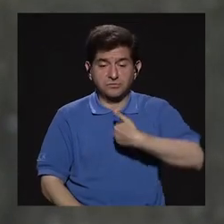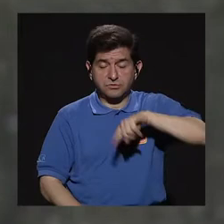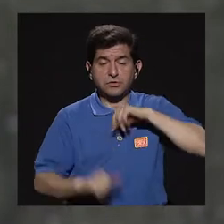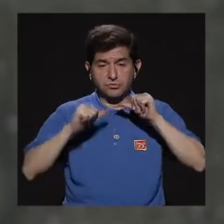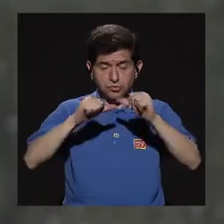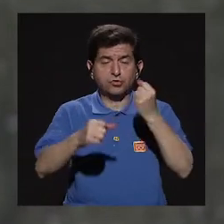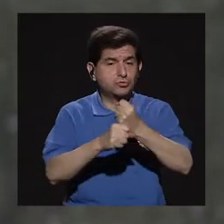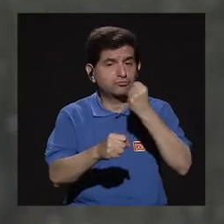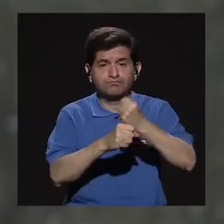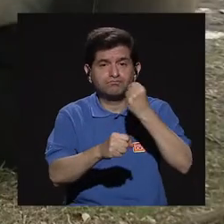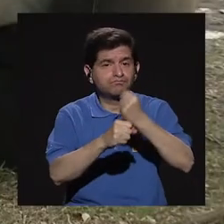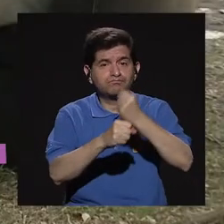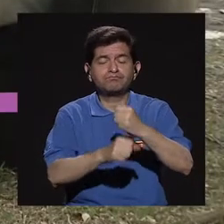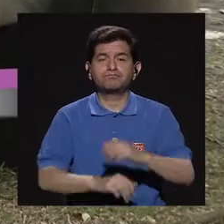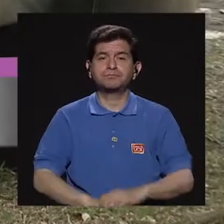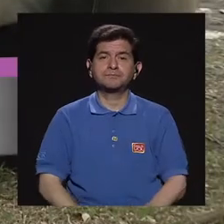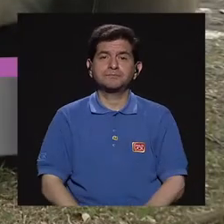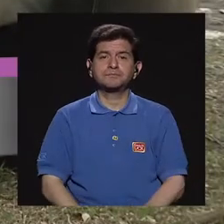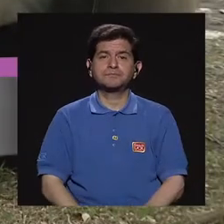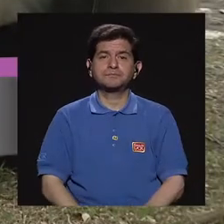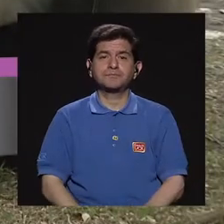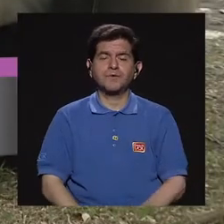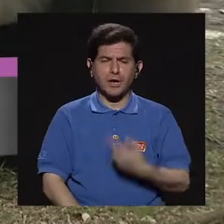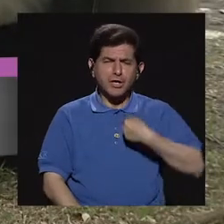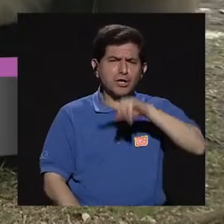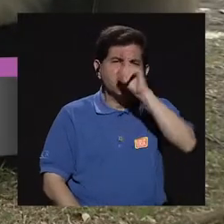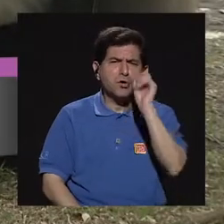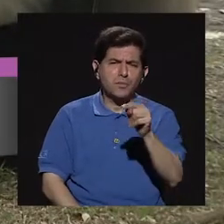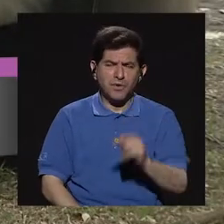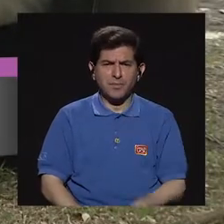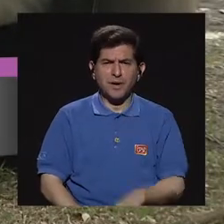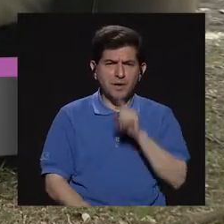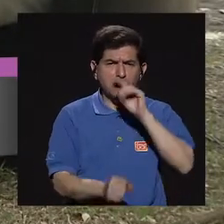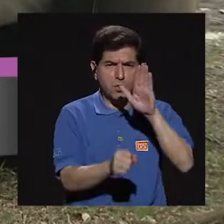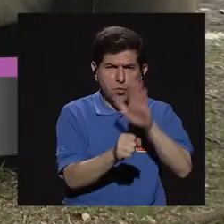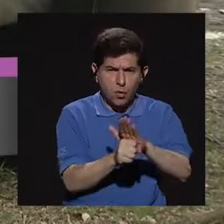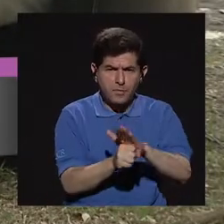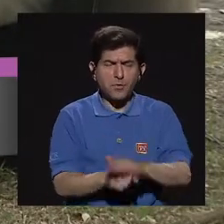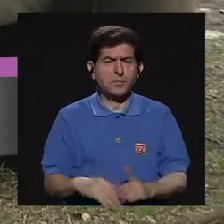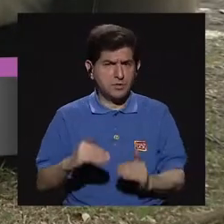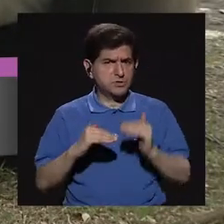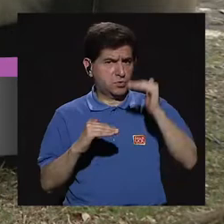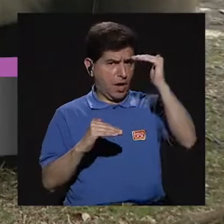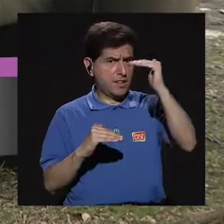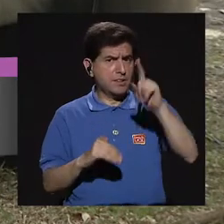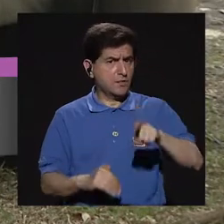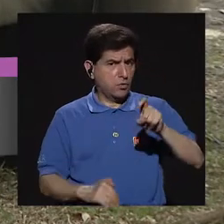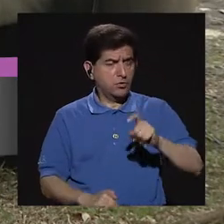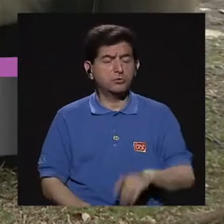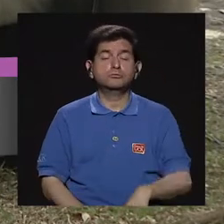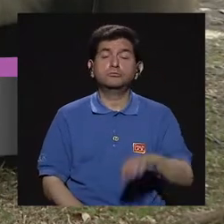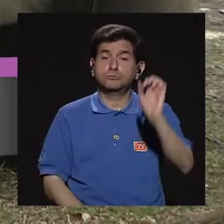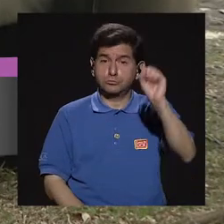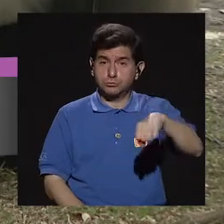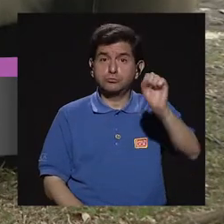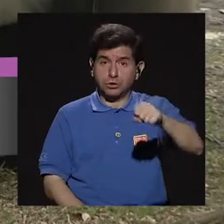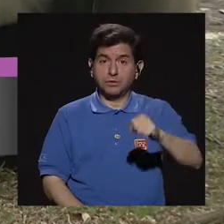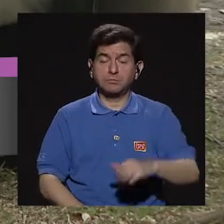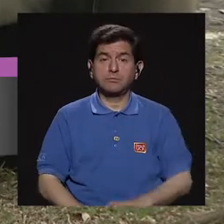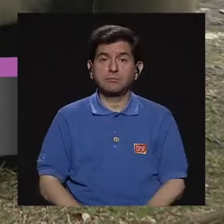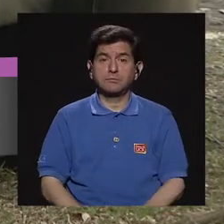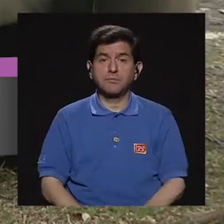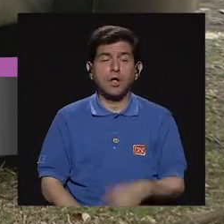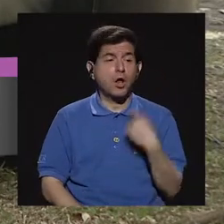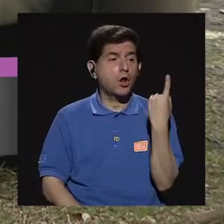seguimos trabajando en esto. Sí, eso le voy a preguntar, ¿el nivel de compromiso debe ser un nivel alto? Sí, digamos, ahí lo